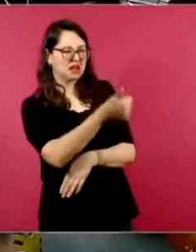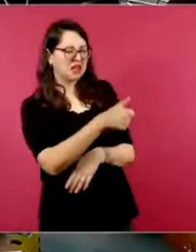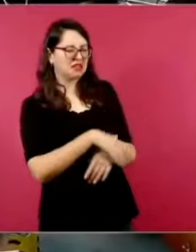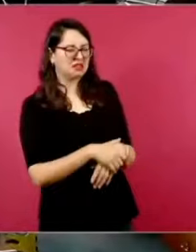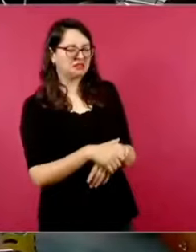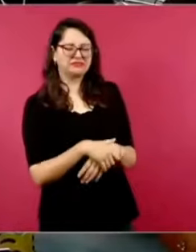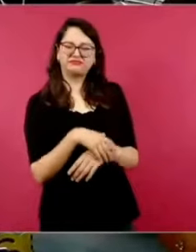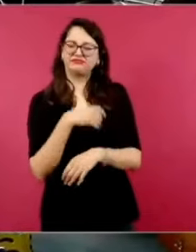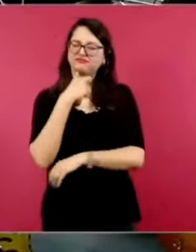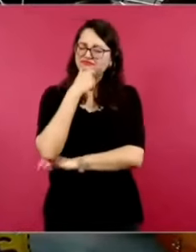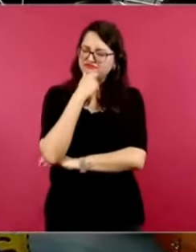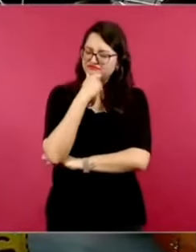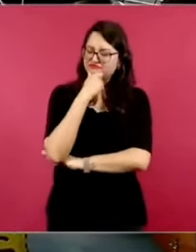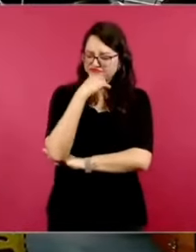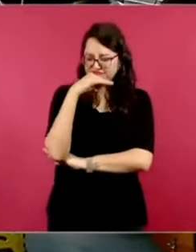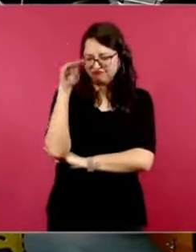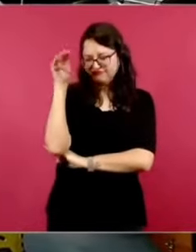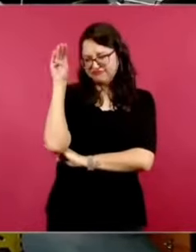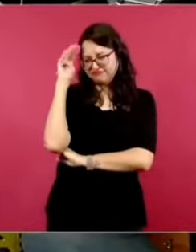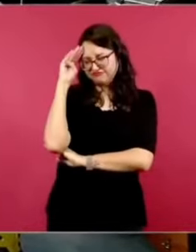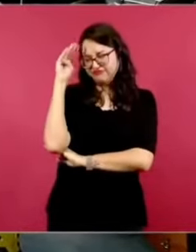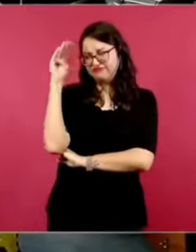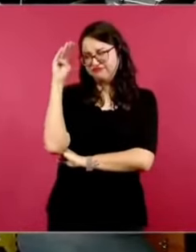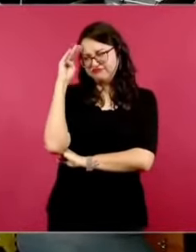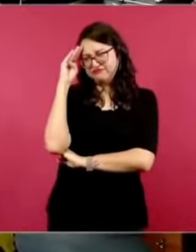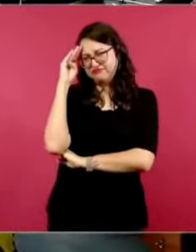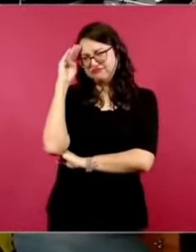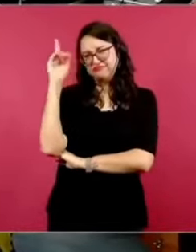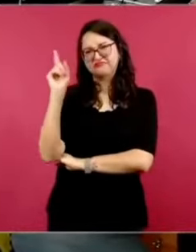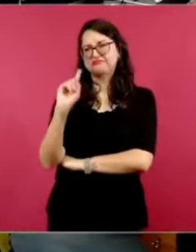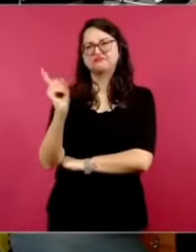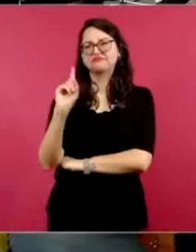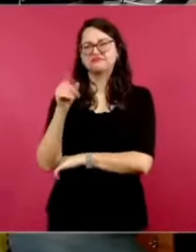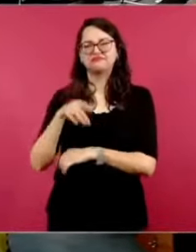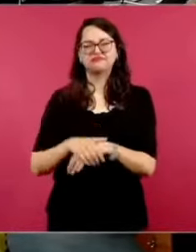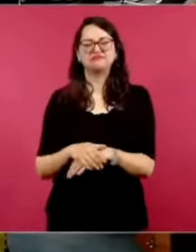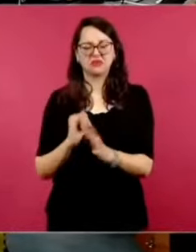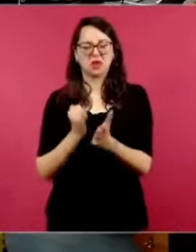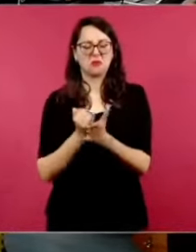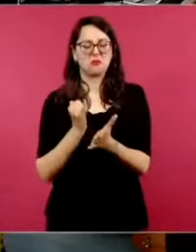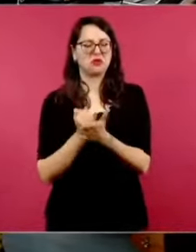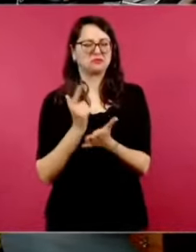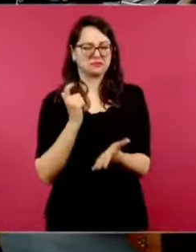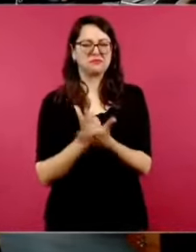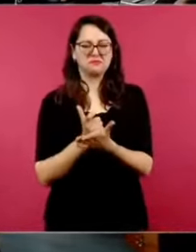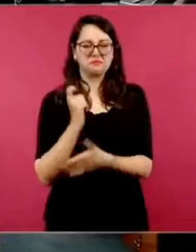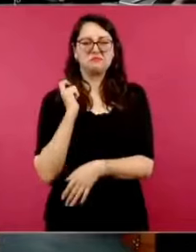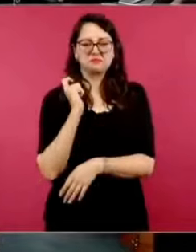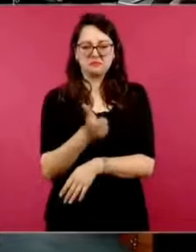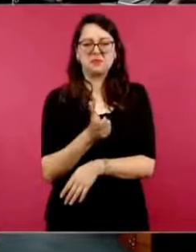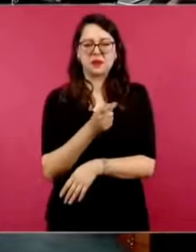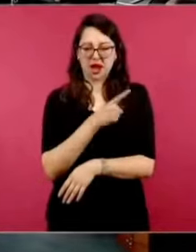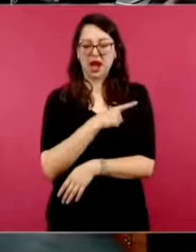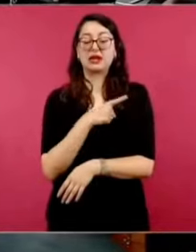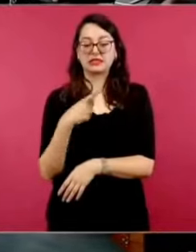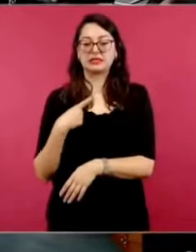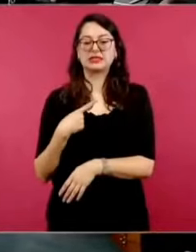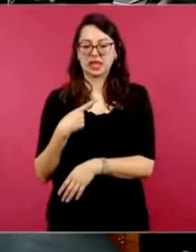esos impuestos, que además que si se hubiera visto esa cifra es, bueno, es una cifra que ahí está,